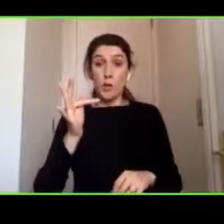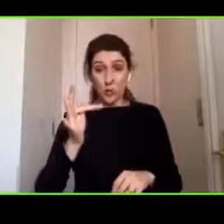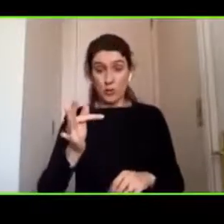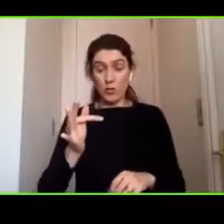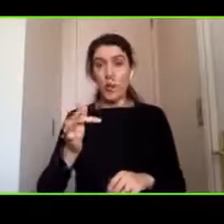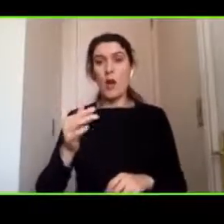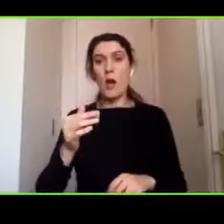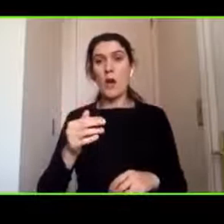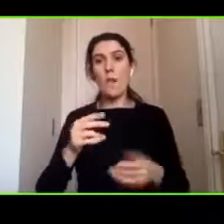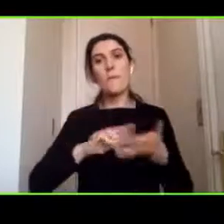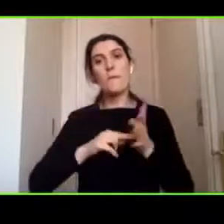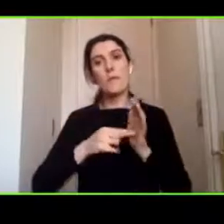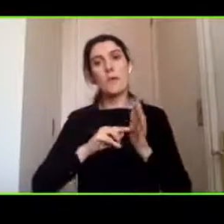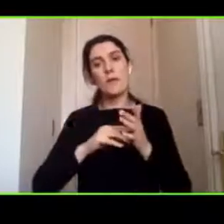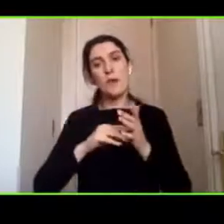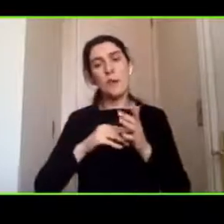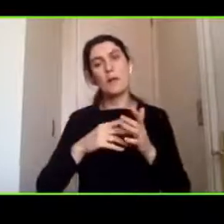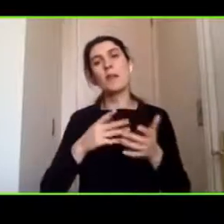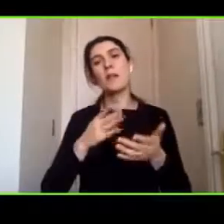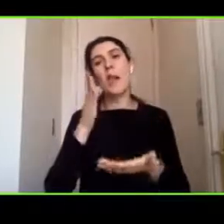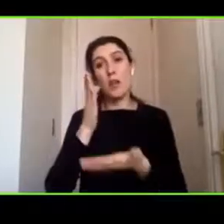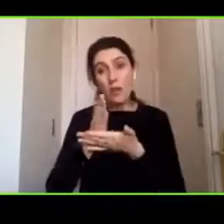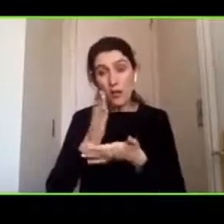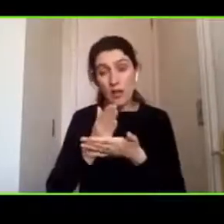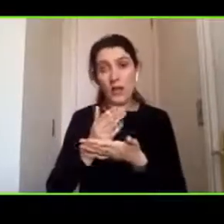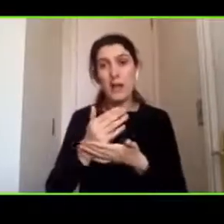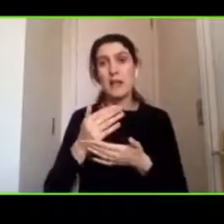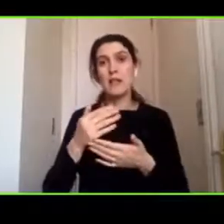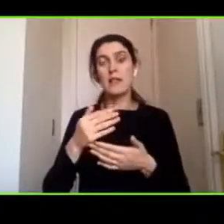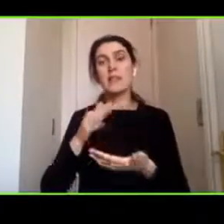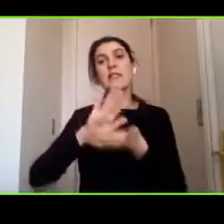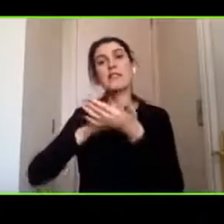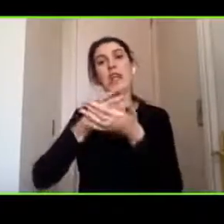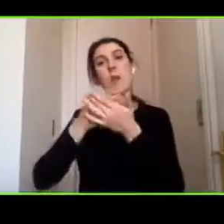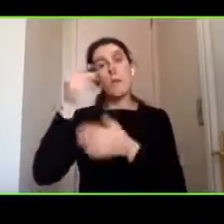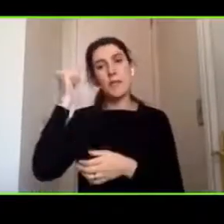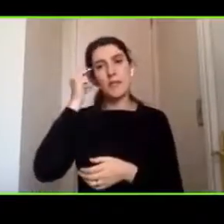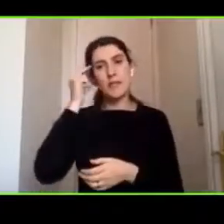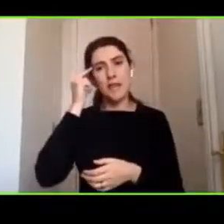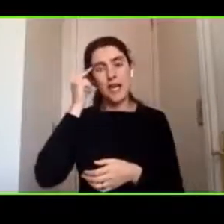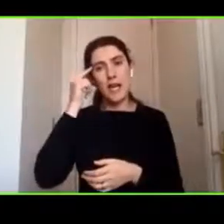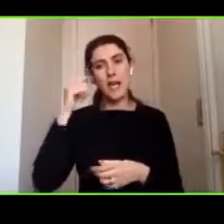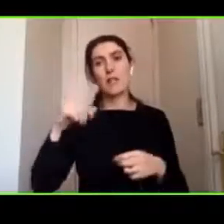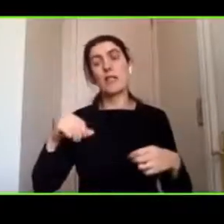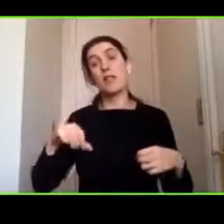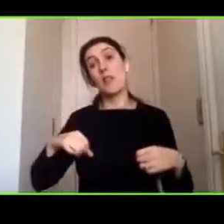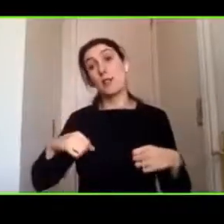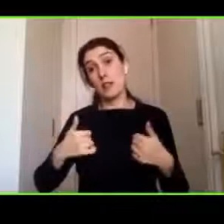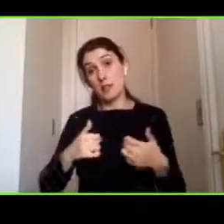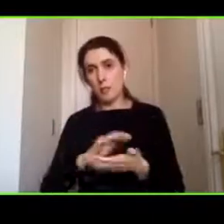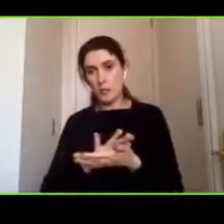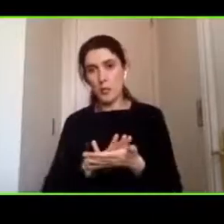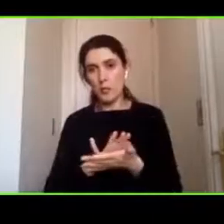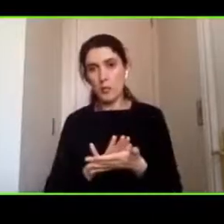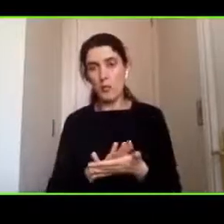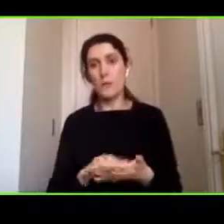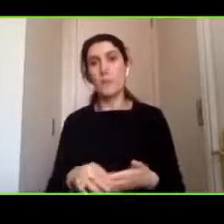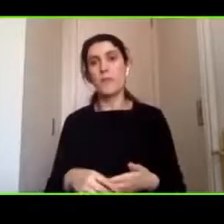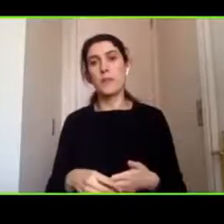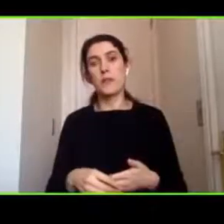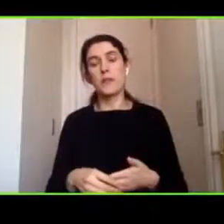abandono escolar y ya en pacientes es más bien adolescente por lo tanto el